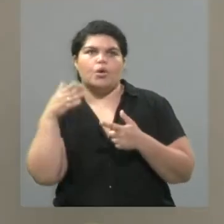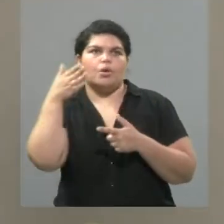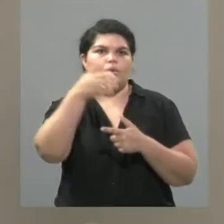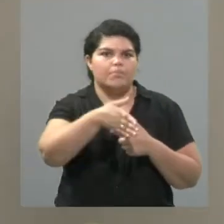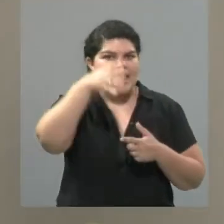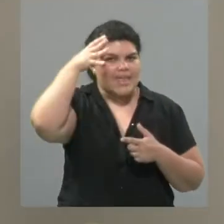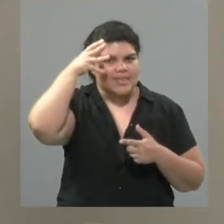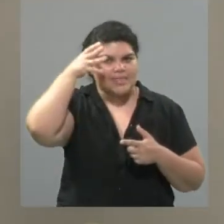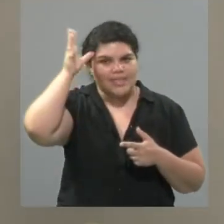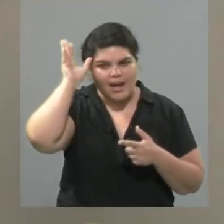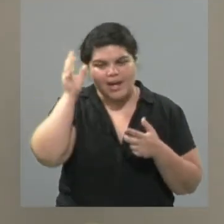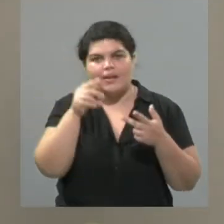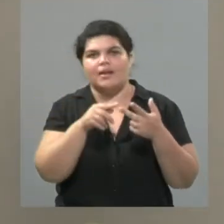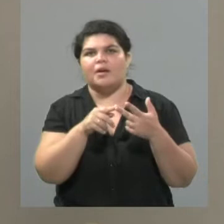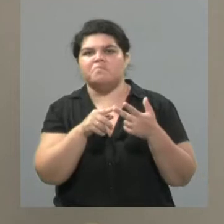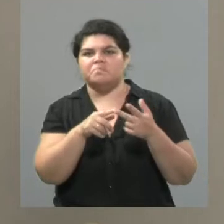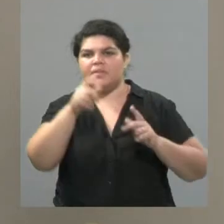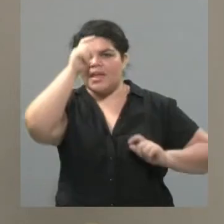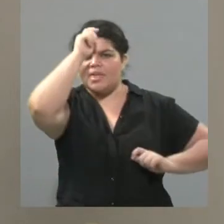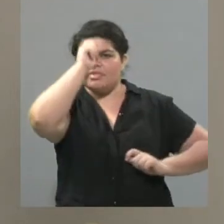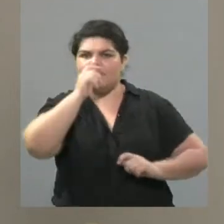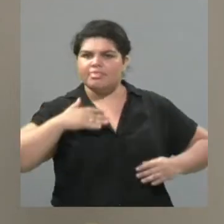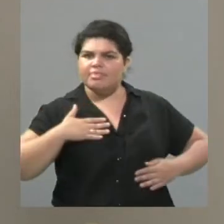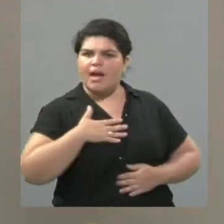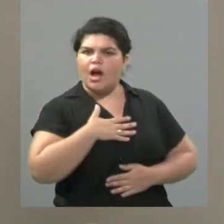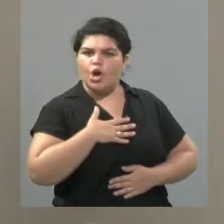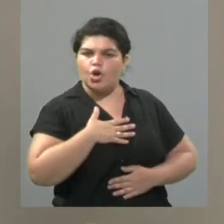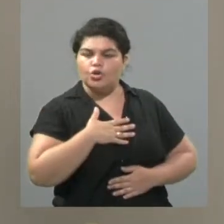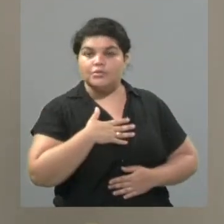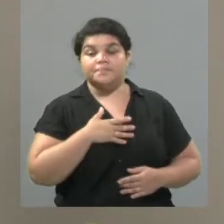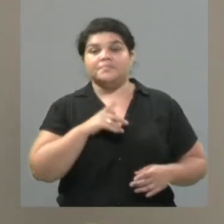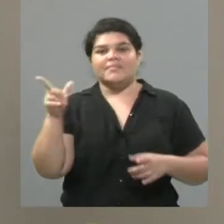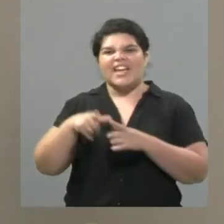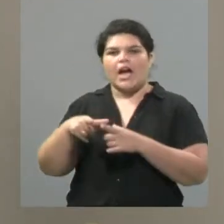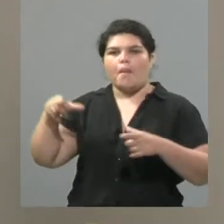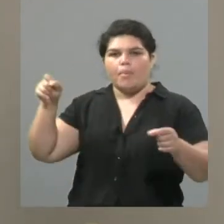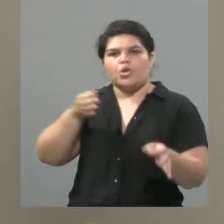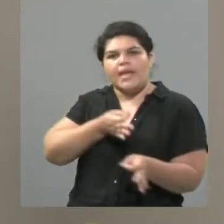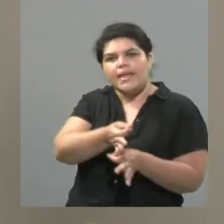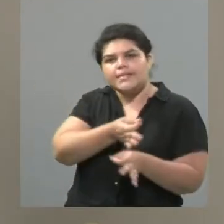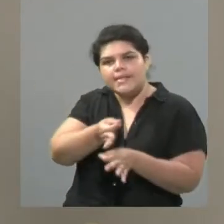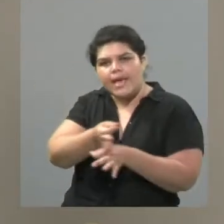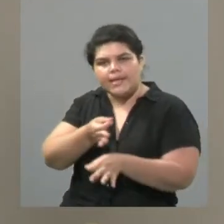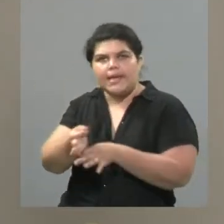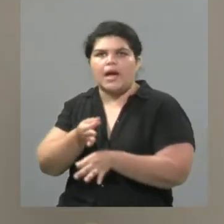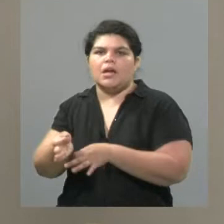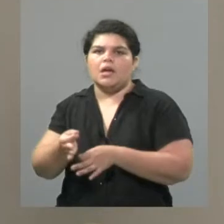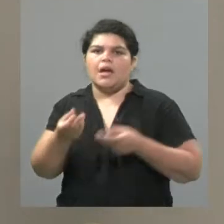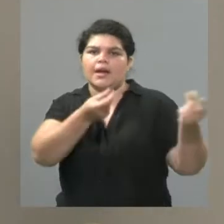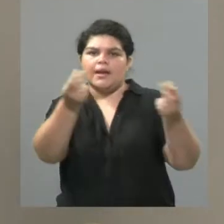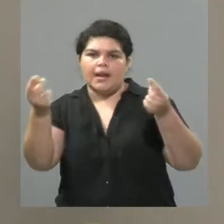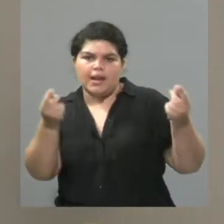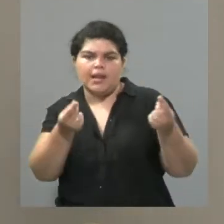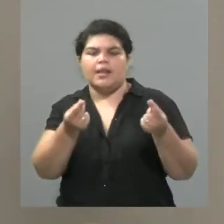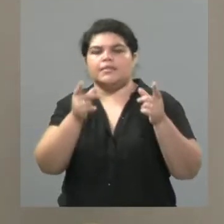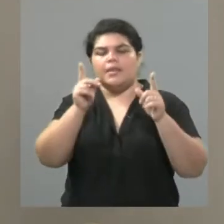nuestro arte, llevando el tango sobre todo a Japón, dando clases, workshops, capacitaciones, exhibiciones,